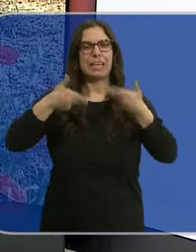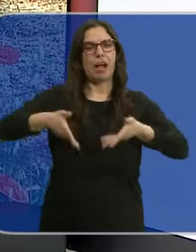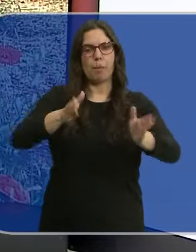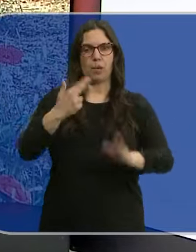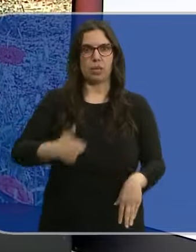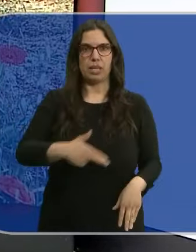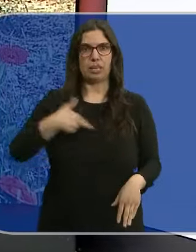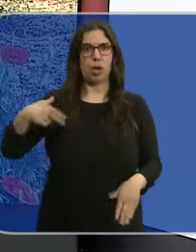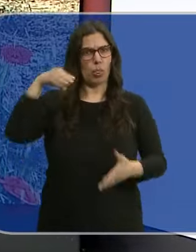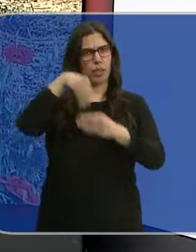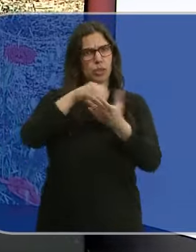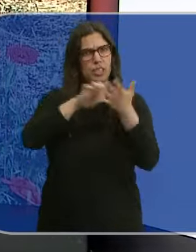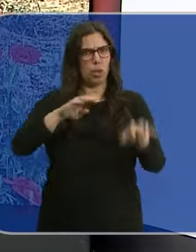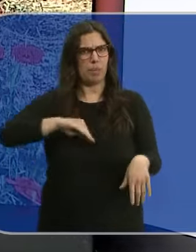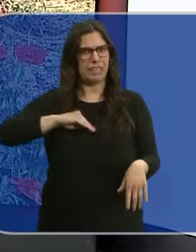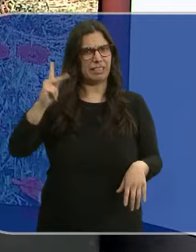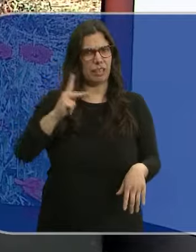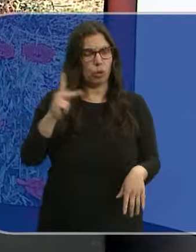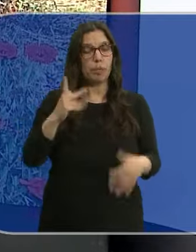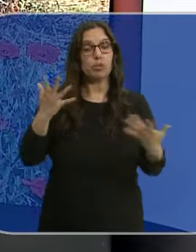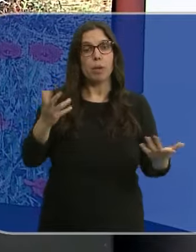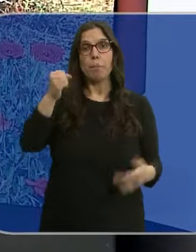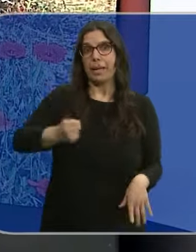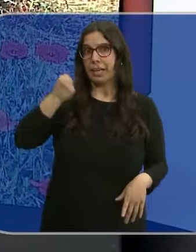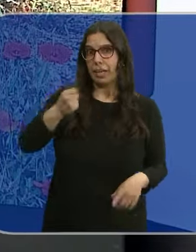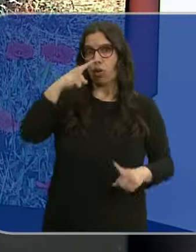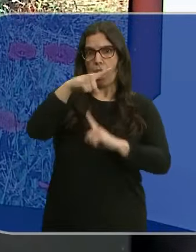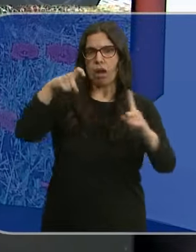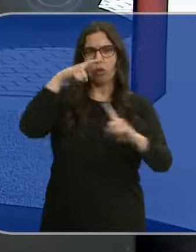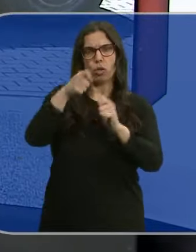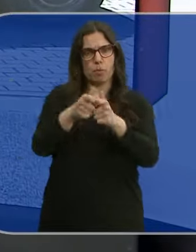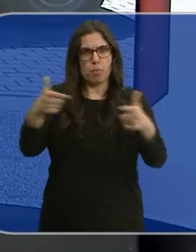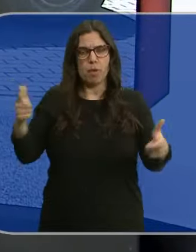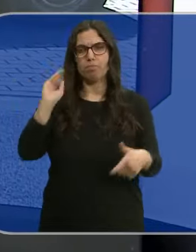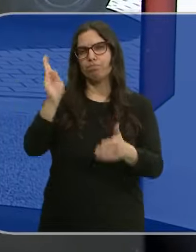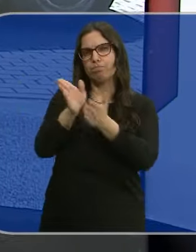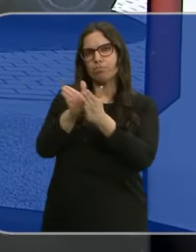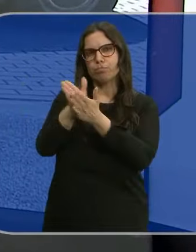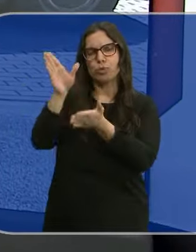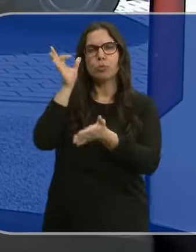atraviesa gran parte de nuestra comunidad y el número de peregrinos crece cada año. Mónica, volvemos contigo.